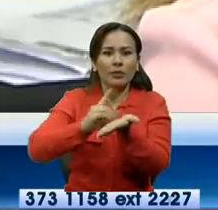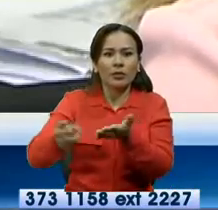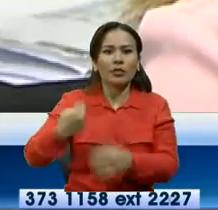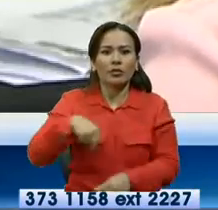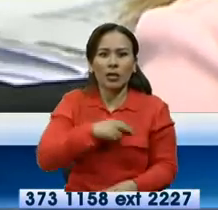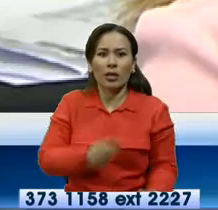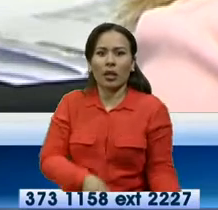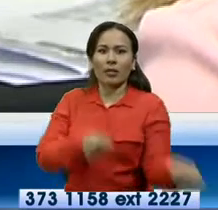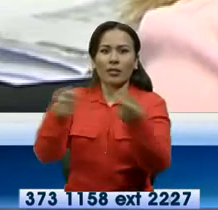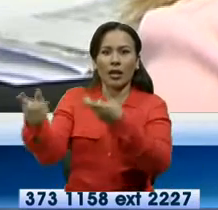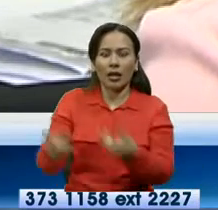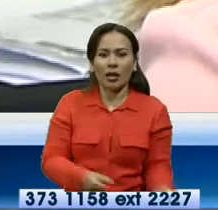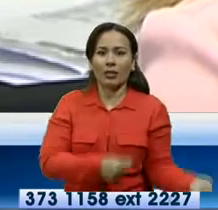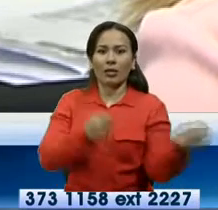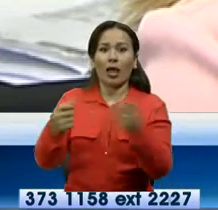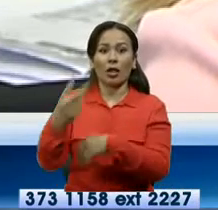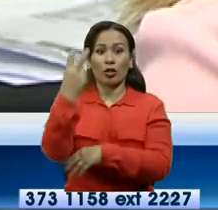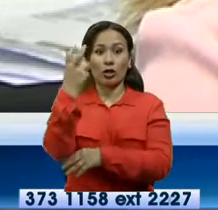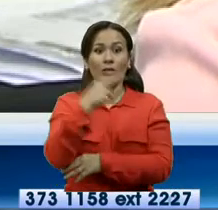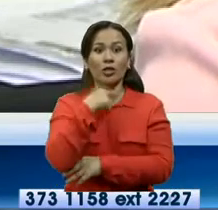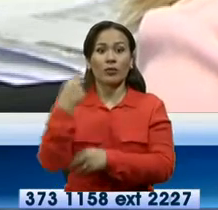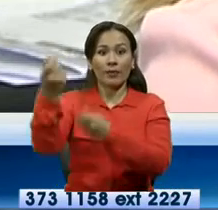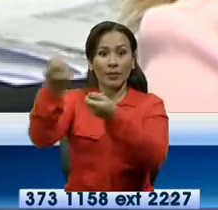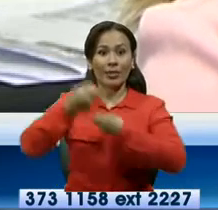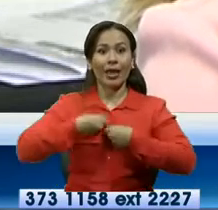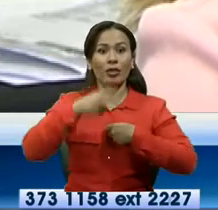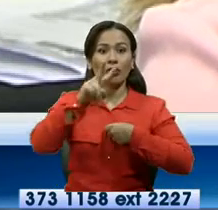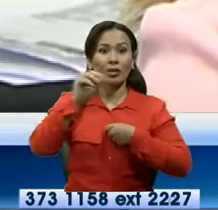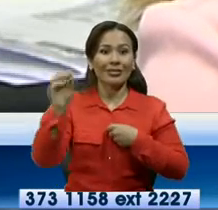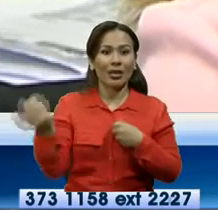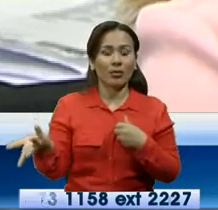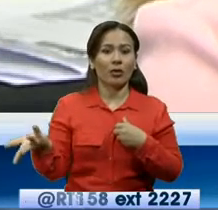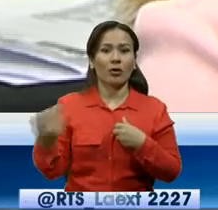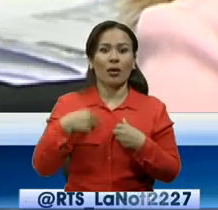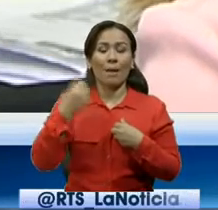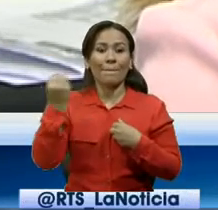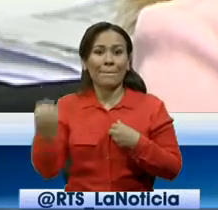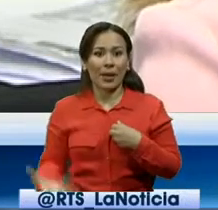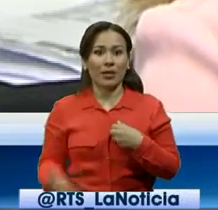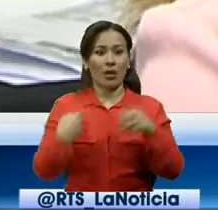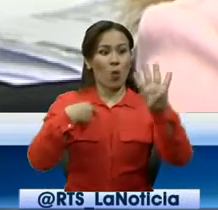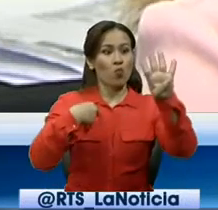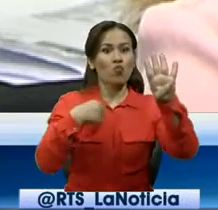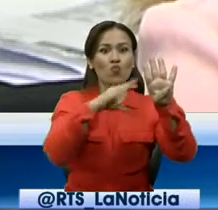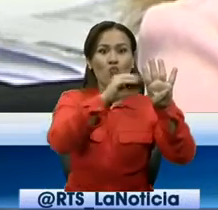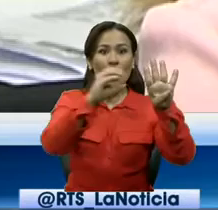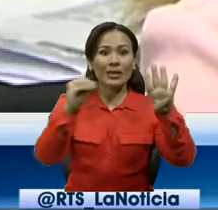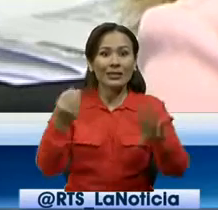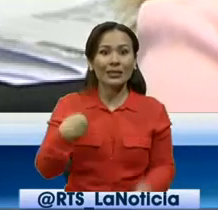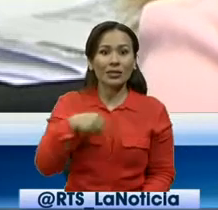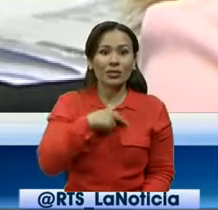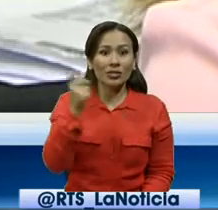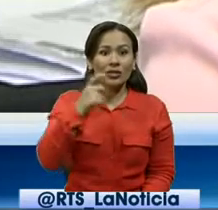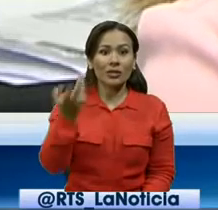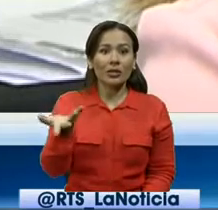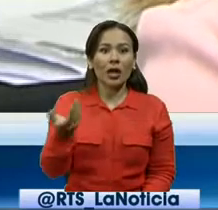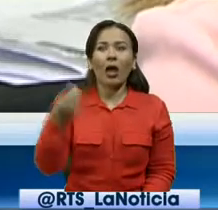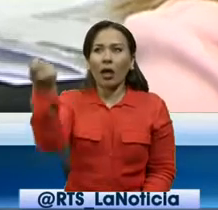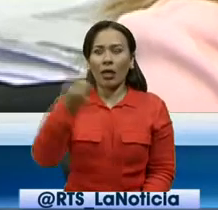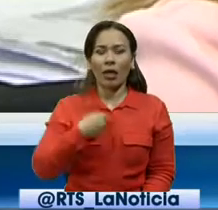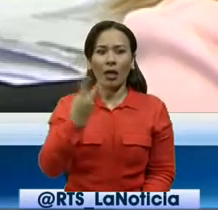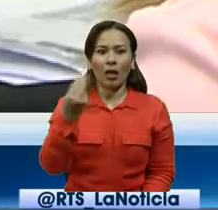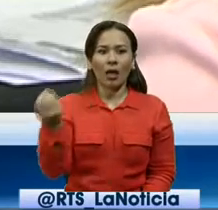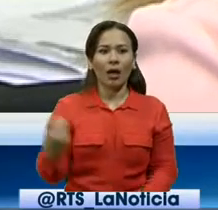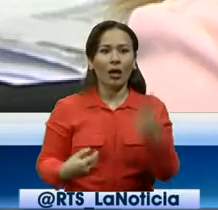que el día 12 de noviembre nos ha entregado 200 placas, entonces semanalmente nos han hecho entregas de cantidades que no